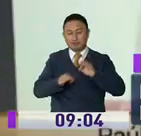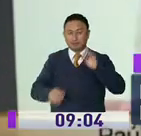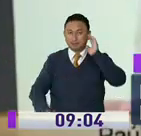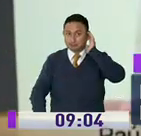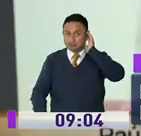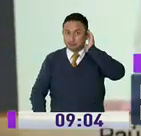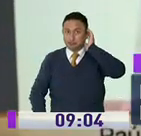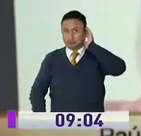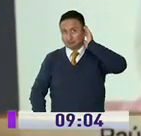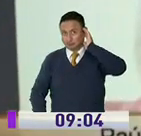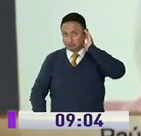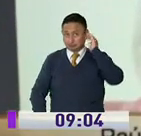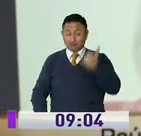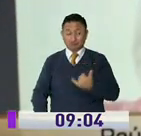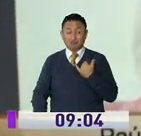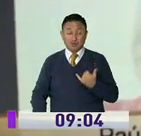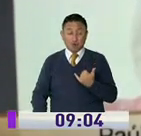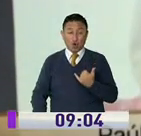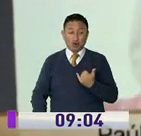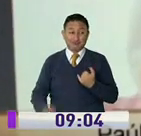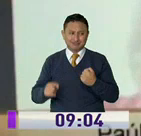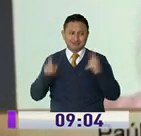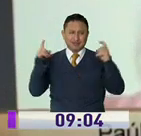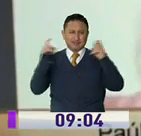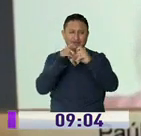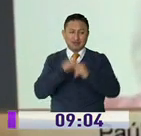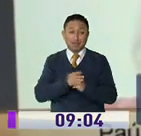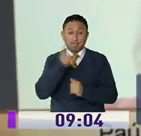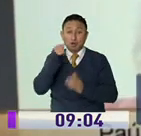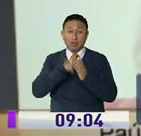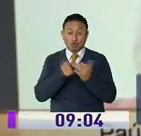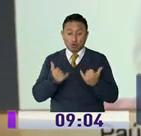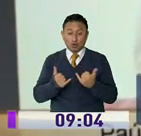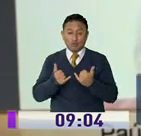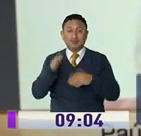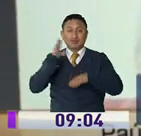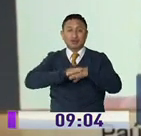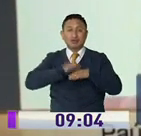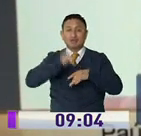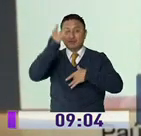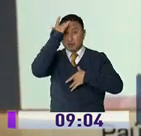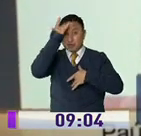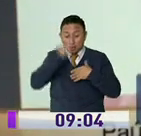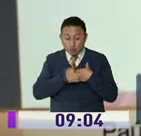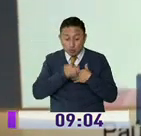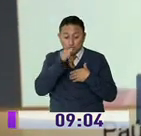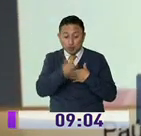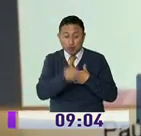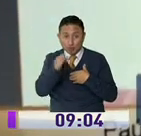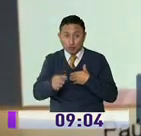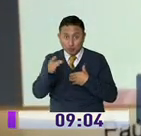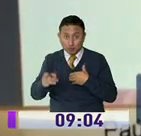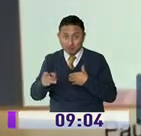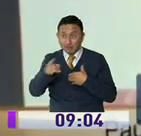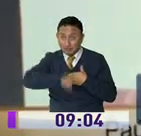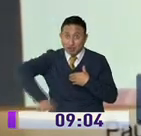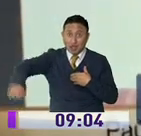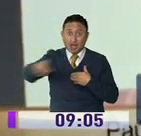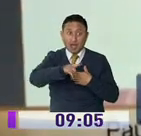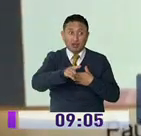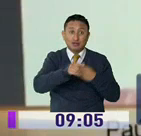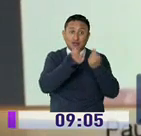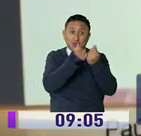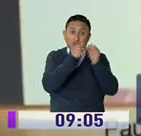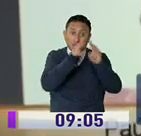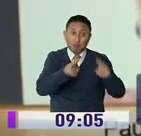Es decir, es muy difícil, es muy difícil encontrar proveedores en la actualidad que nos permitan